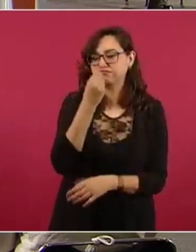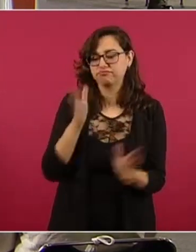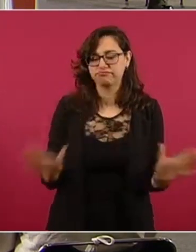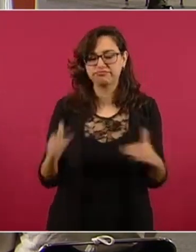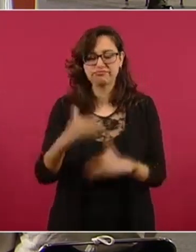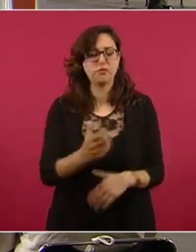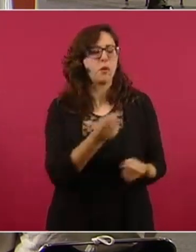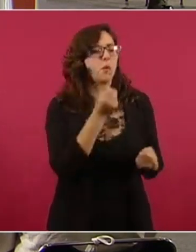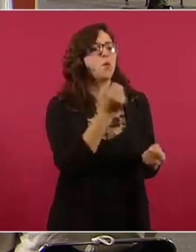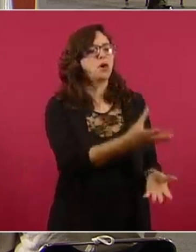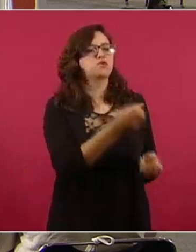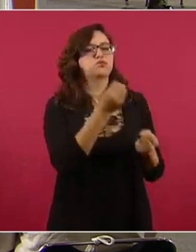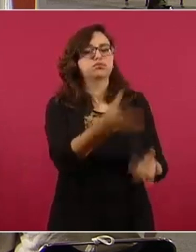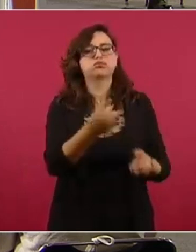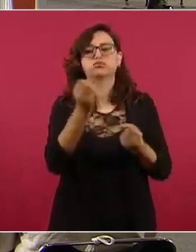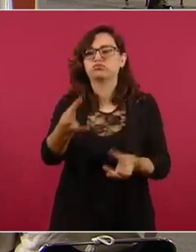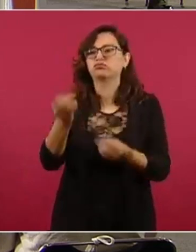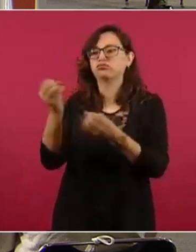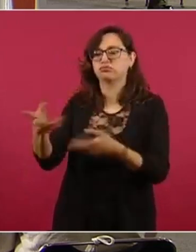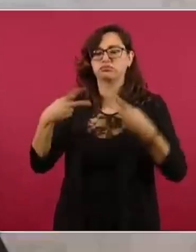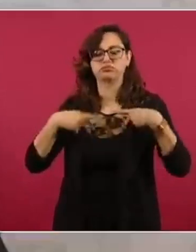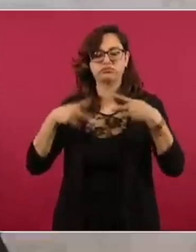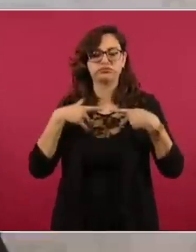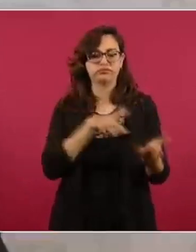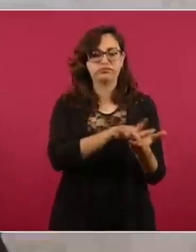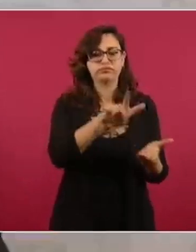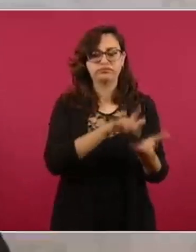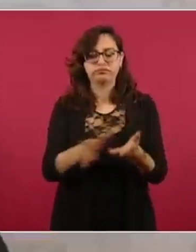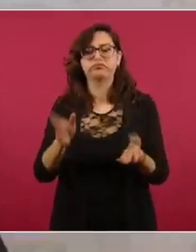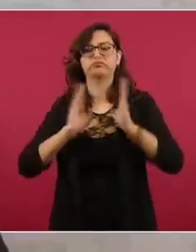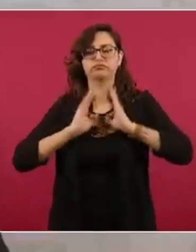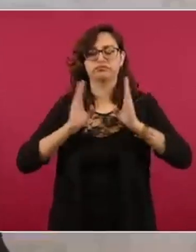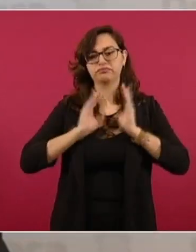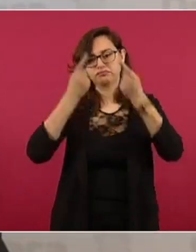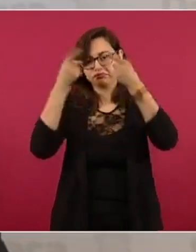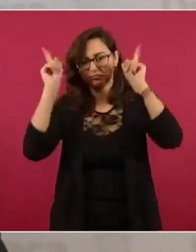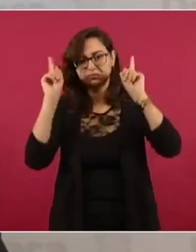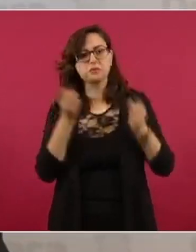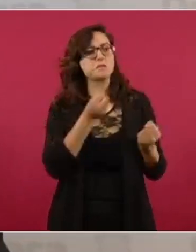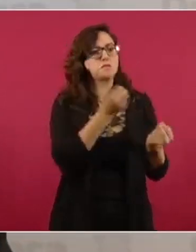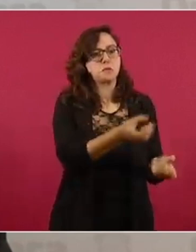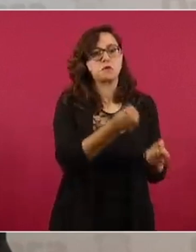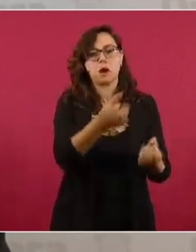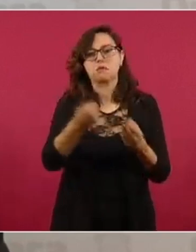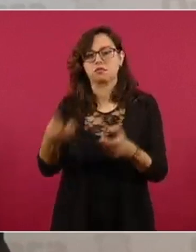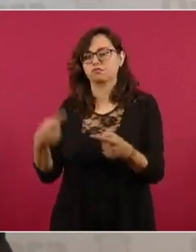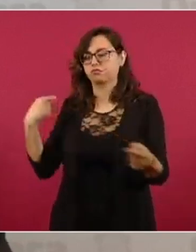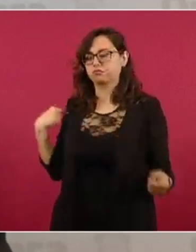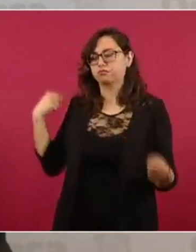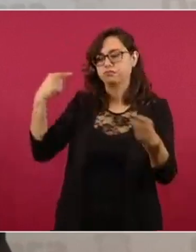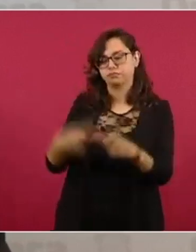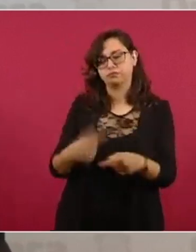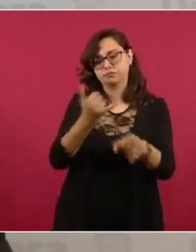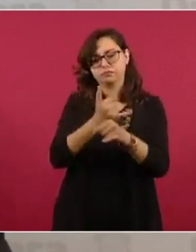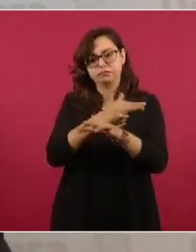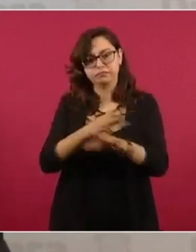estará siendo el ejército y la marina los que estarán haciendo la dispersión. Eso es cuanto a lo que podemos informar el